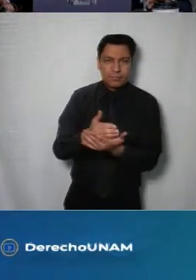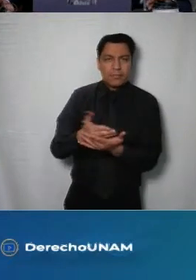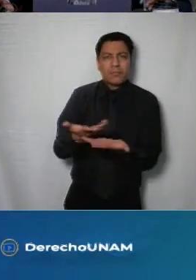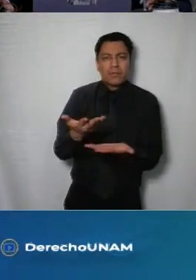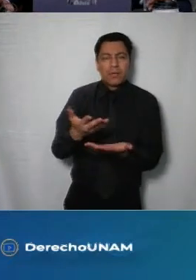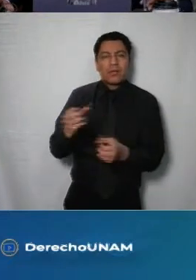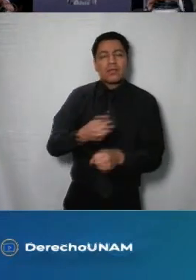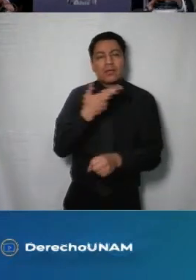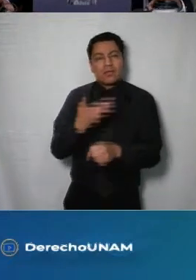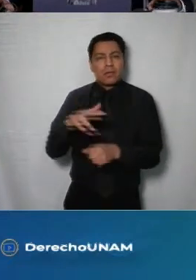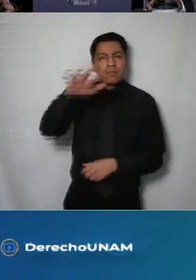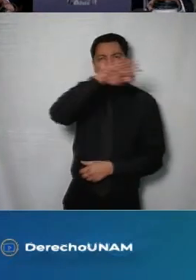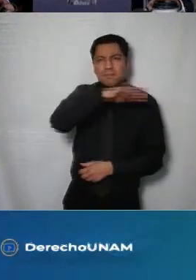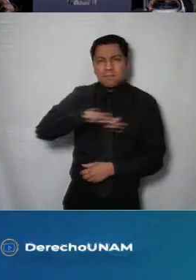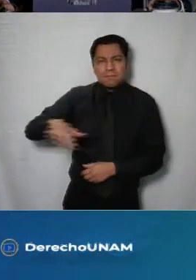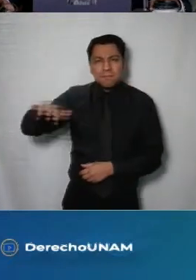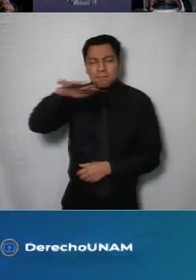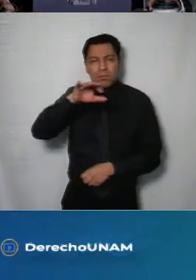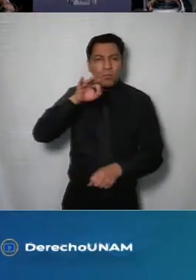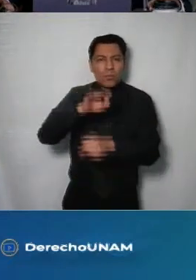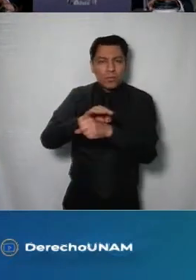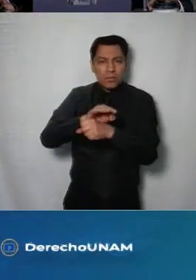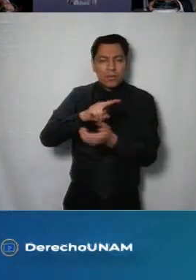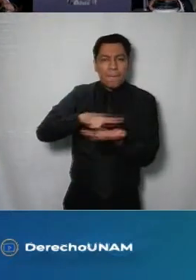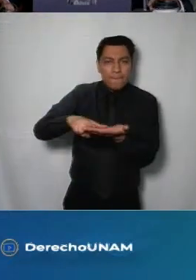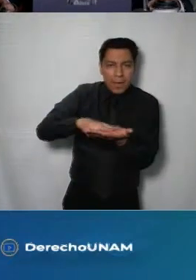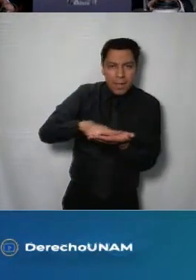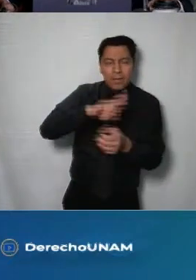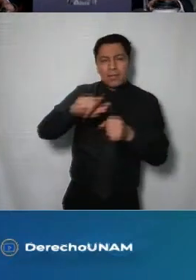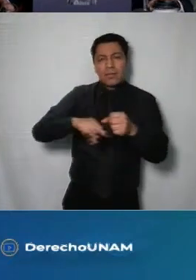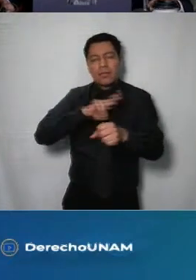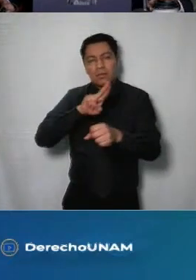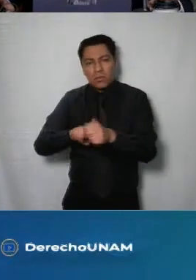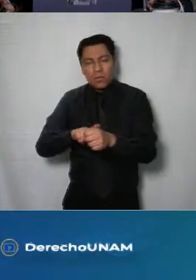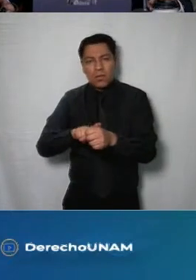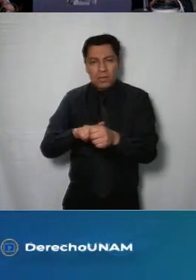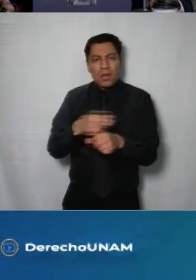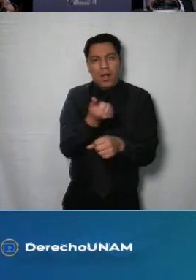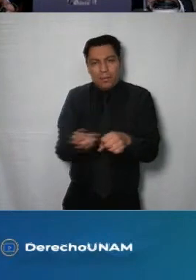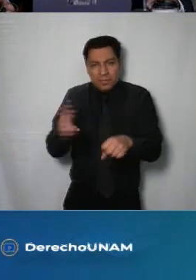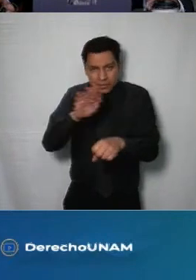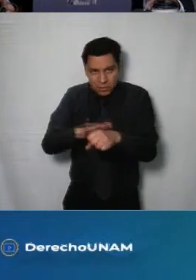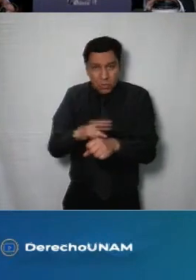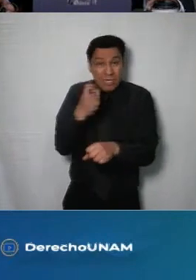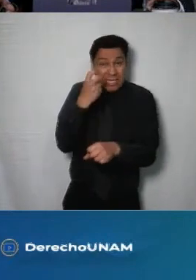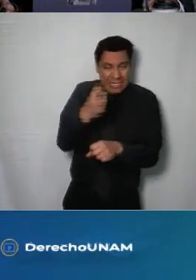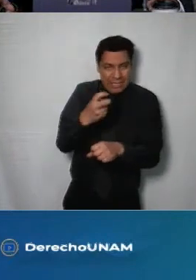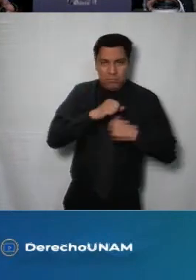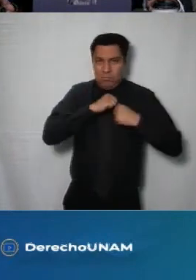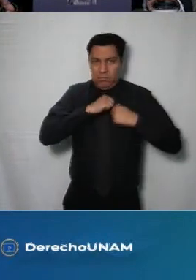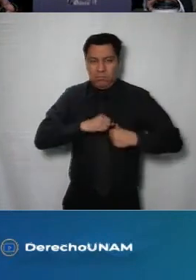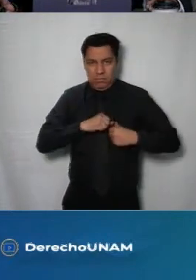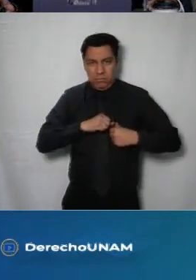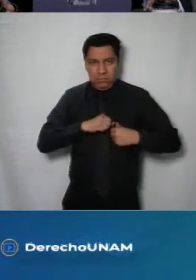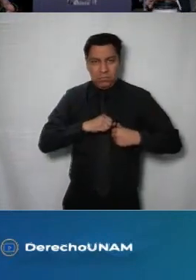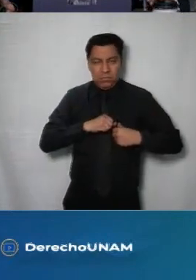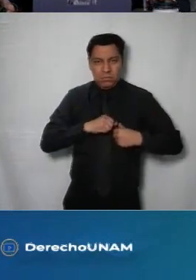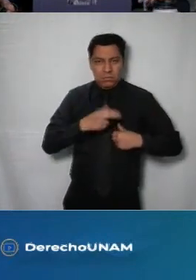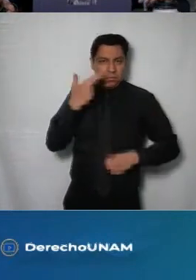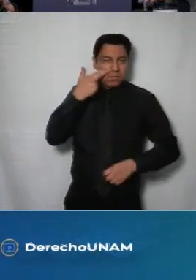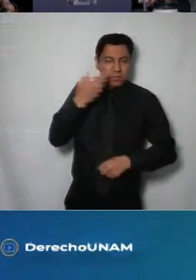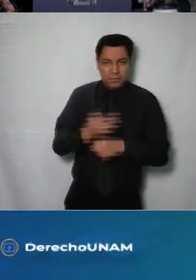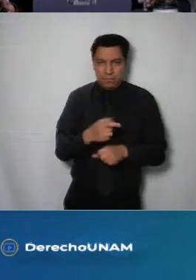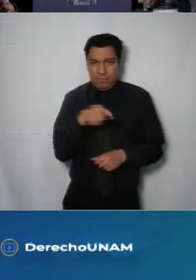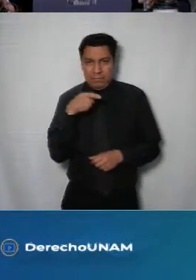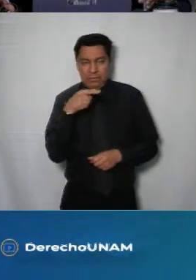protegidas y comunitarias de conservación ecológica con atribuciones de regulación vigilancia y administración y por otro lado la